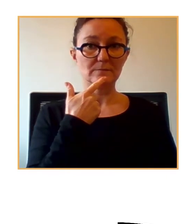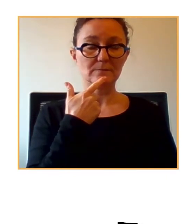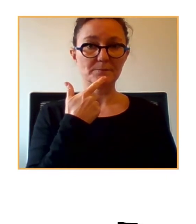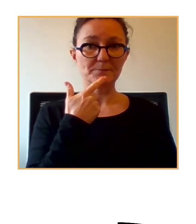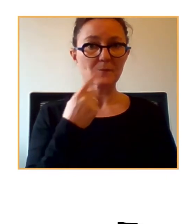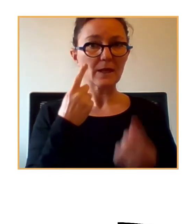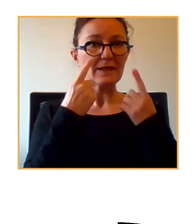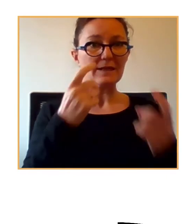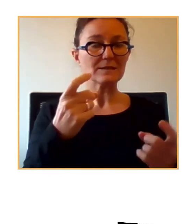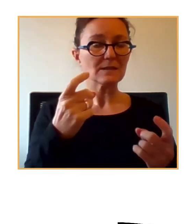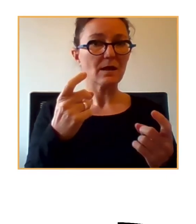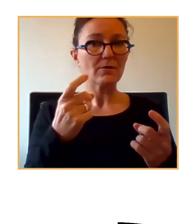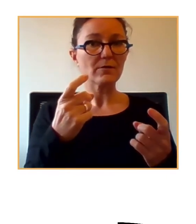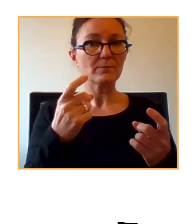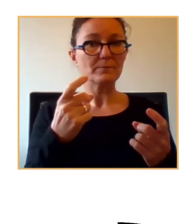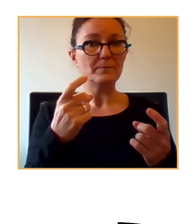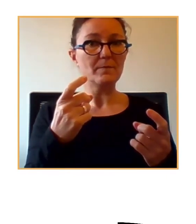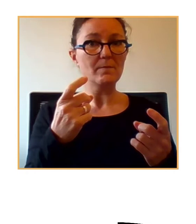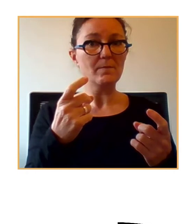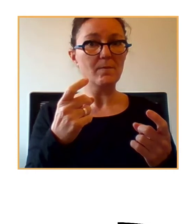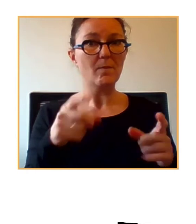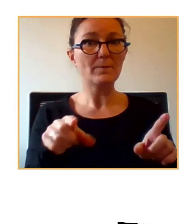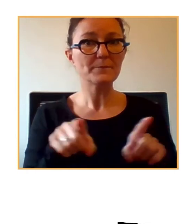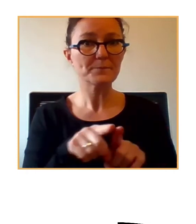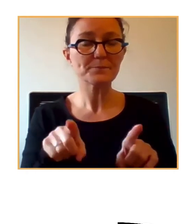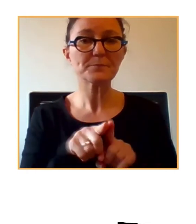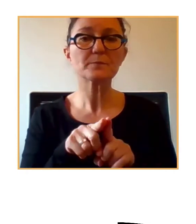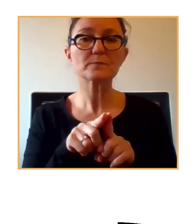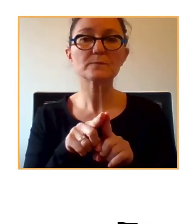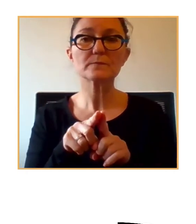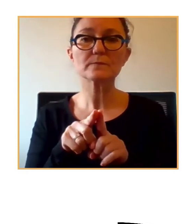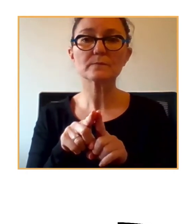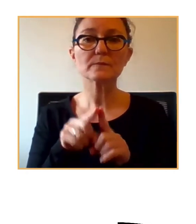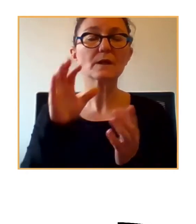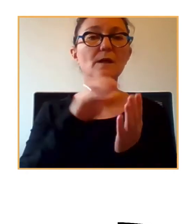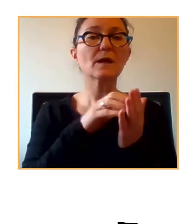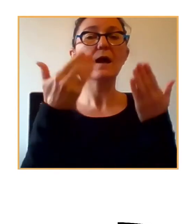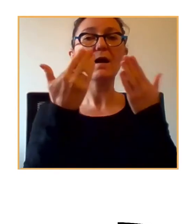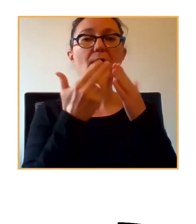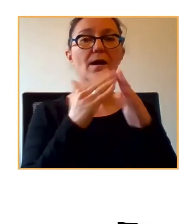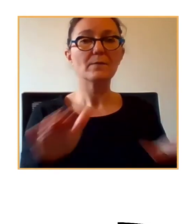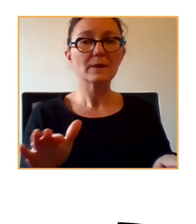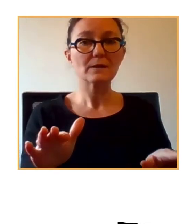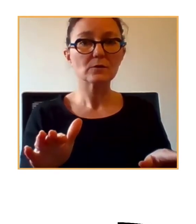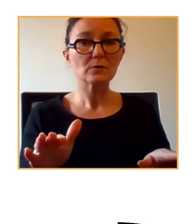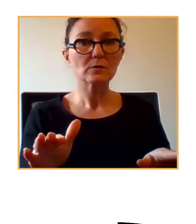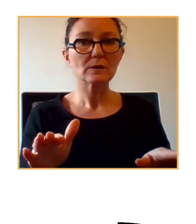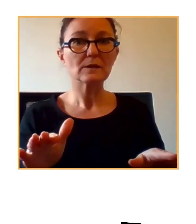no solo el hogar, no solo el instituto, y que comenta un poco qué sucede entre ambos contextos.